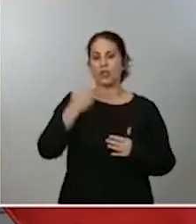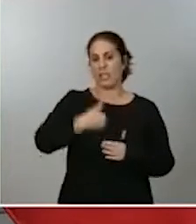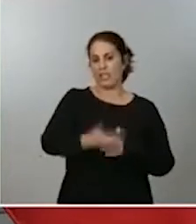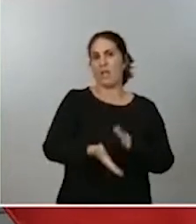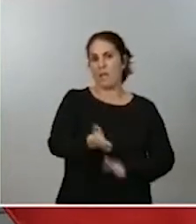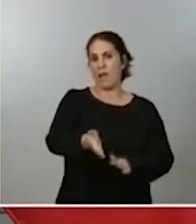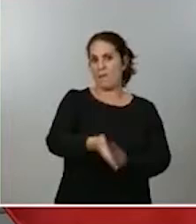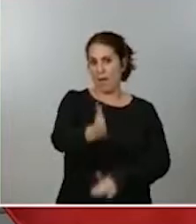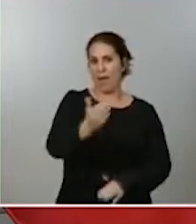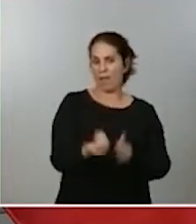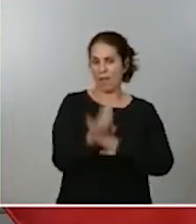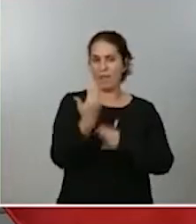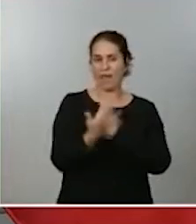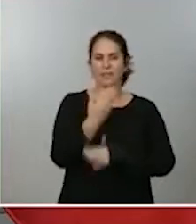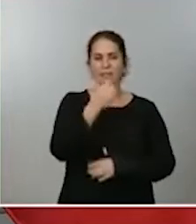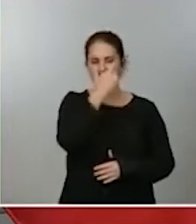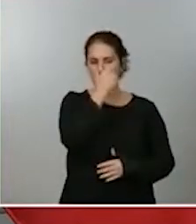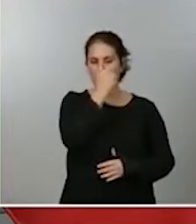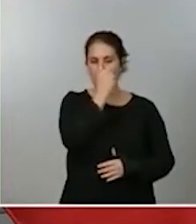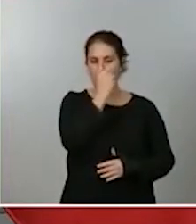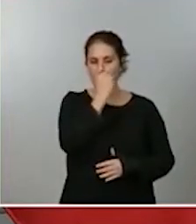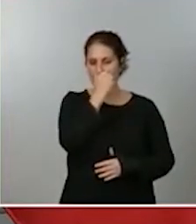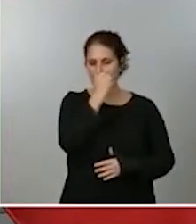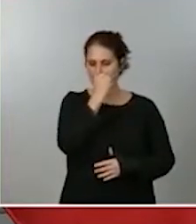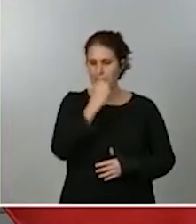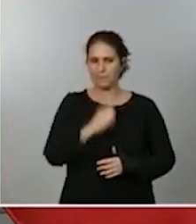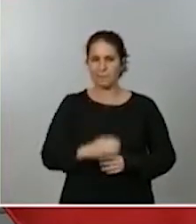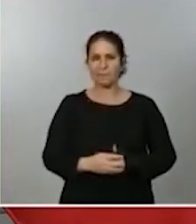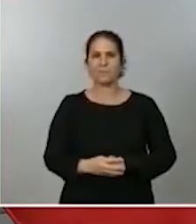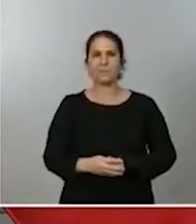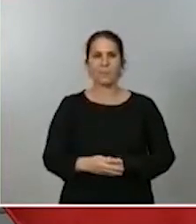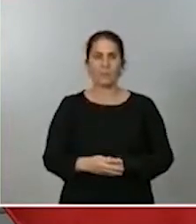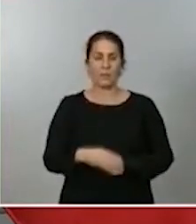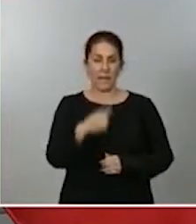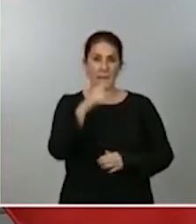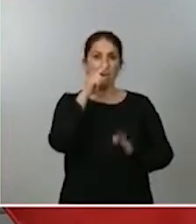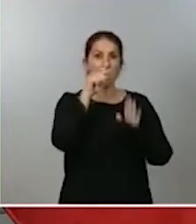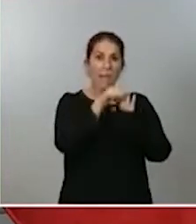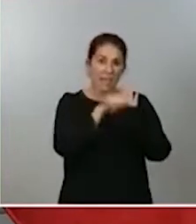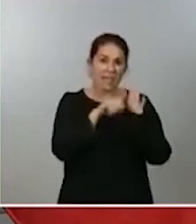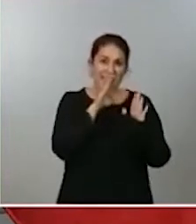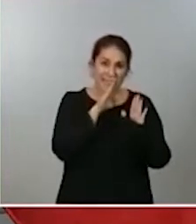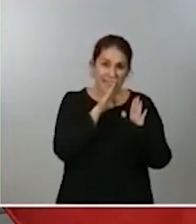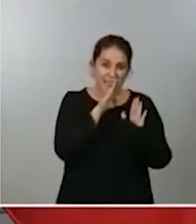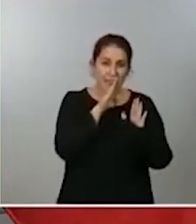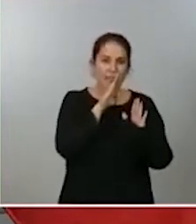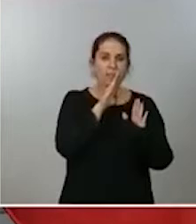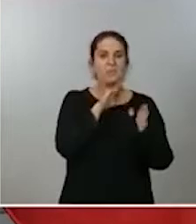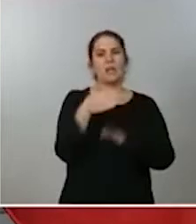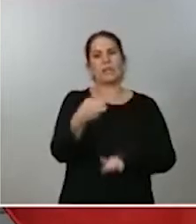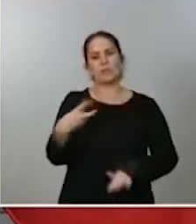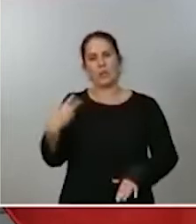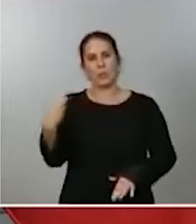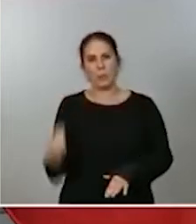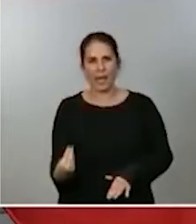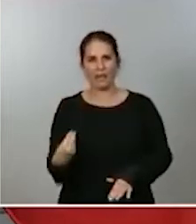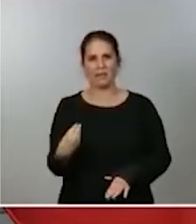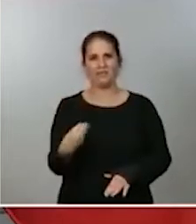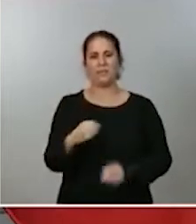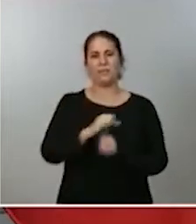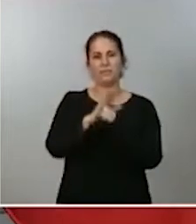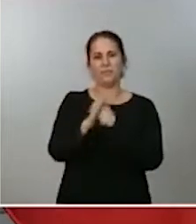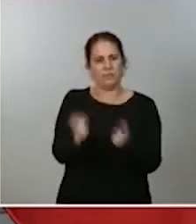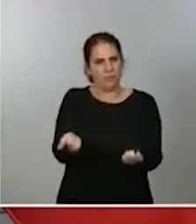los próximos días, puedan surtir el efecto deseado, frenar el contagio del virus, y, por tanto, empezar a doblegar la curva de